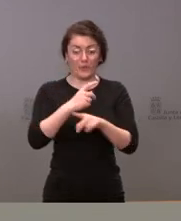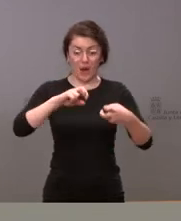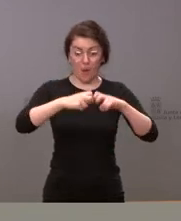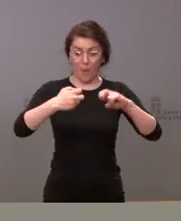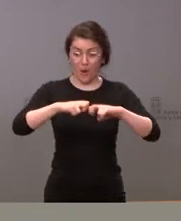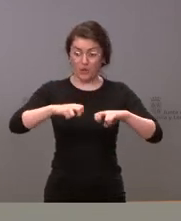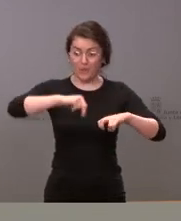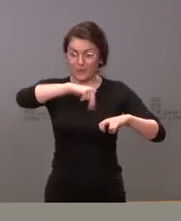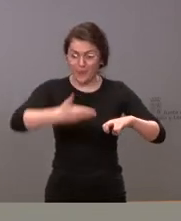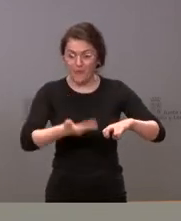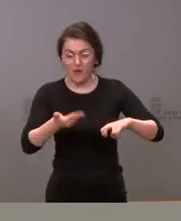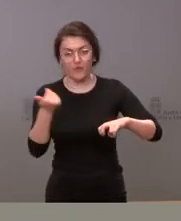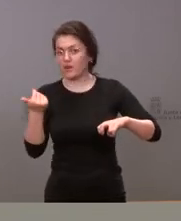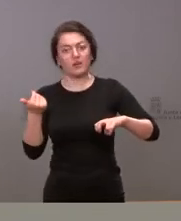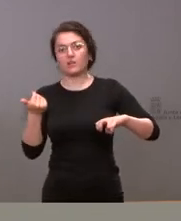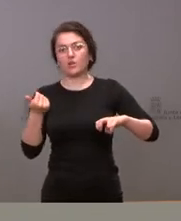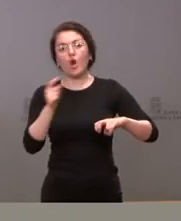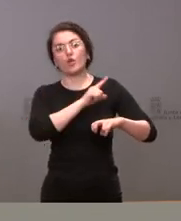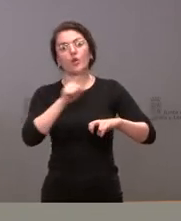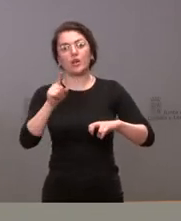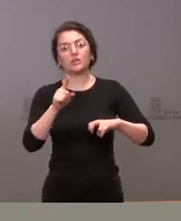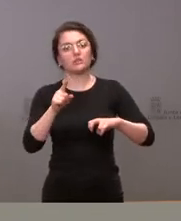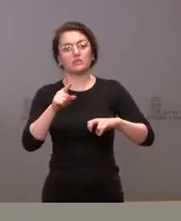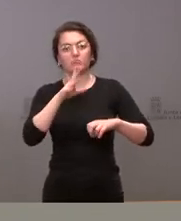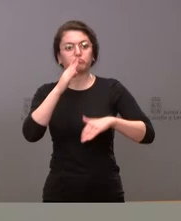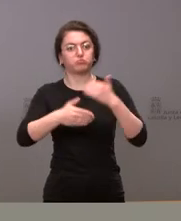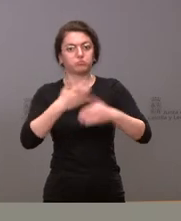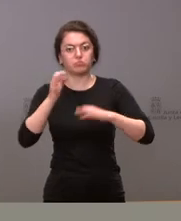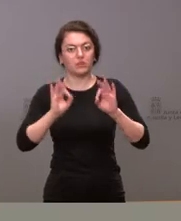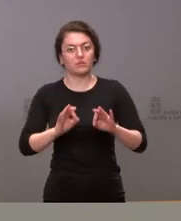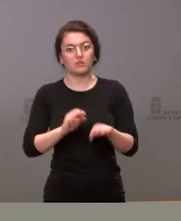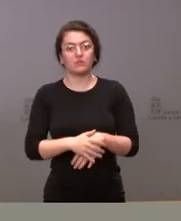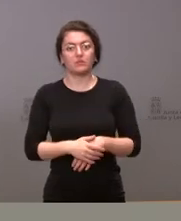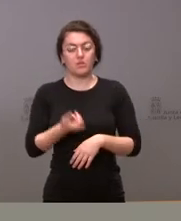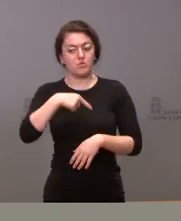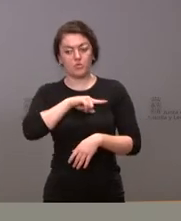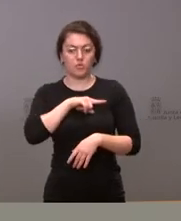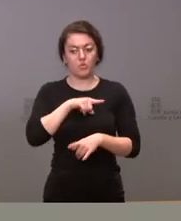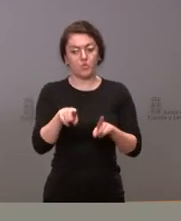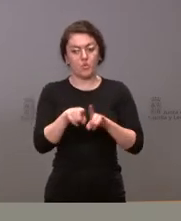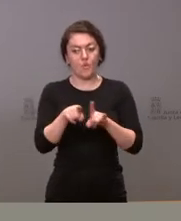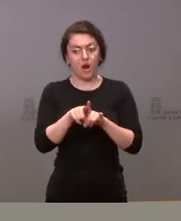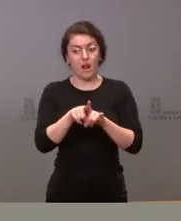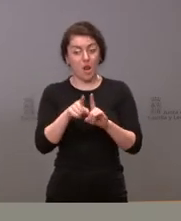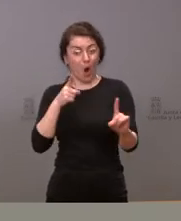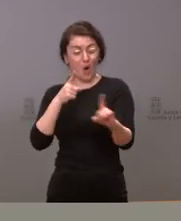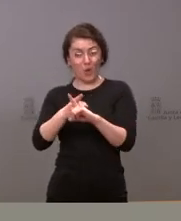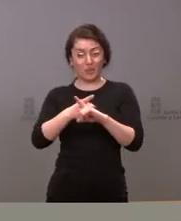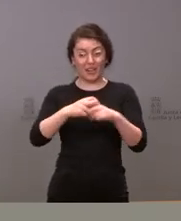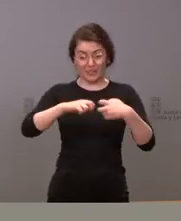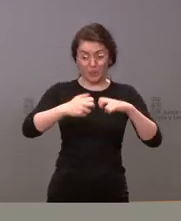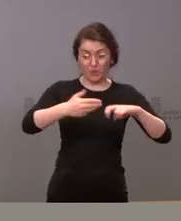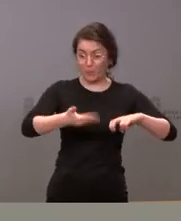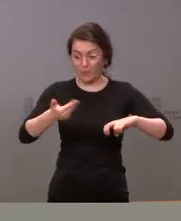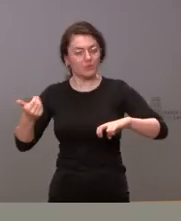de todos los procedimientos que se están llevando a cabo en modo alguno somos contrarios a estas exhumaciones y nos